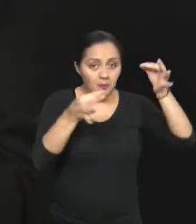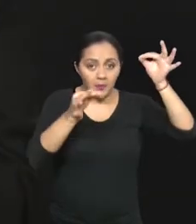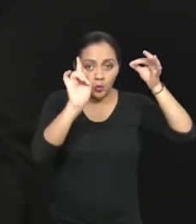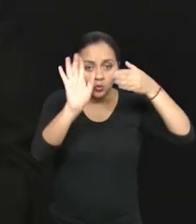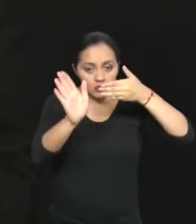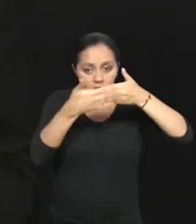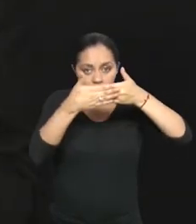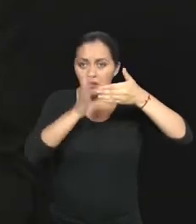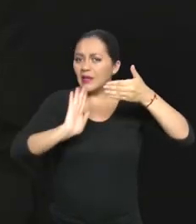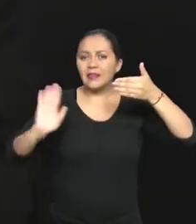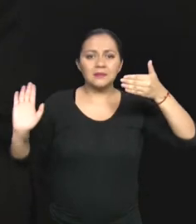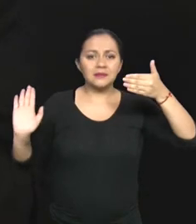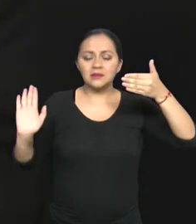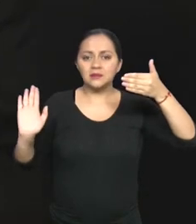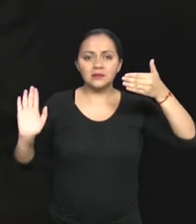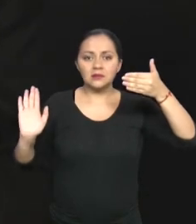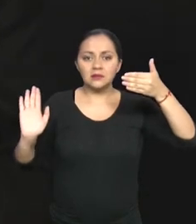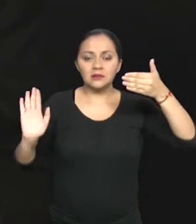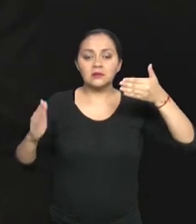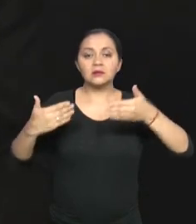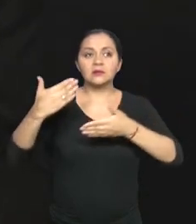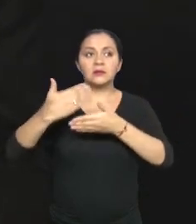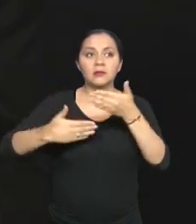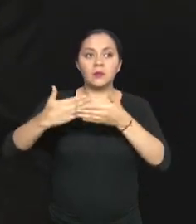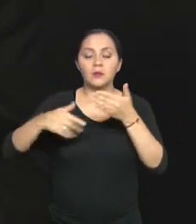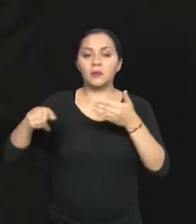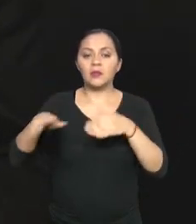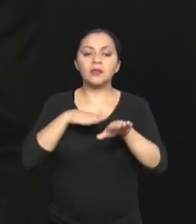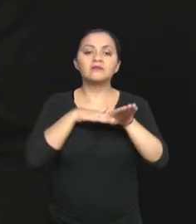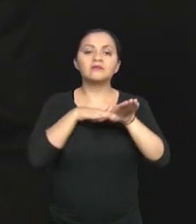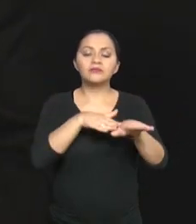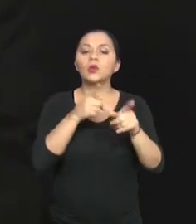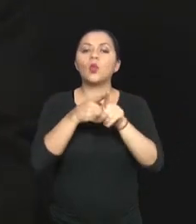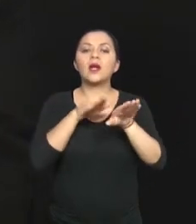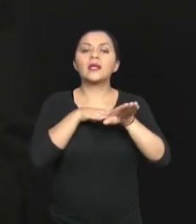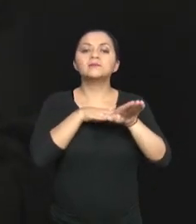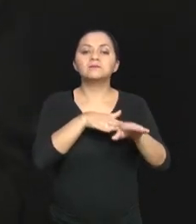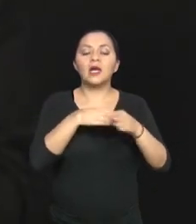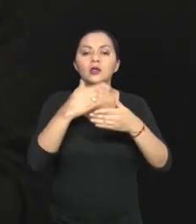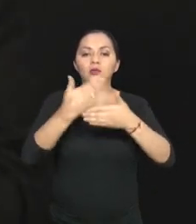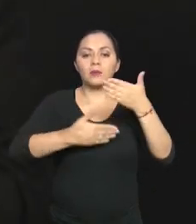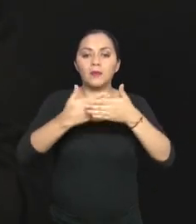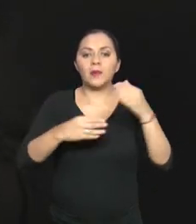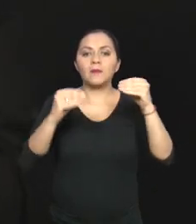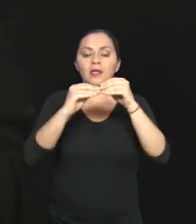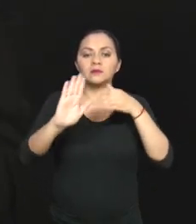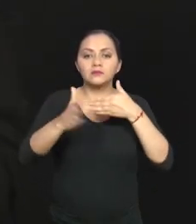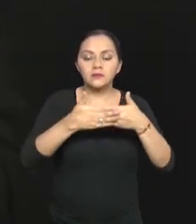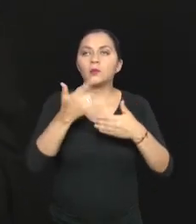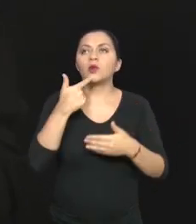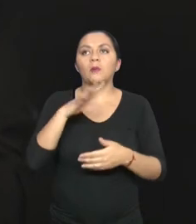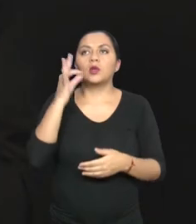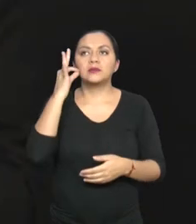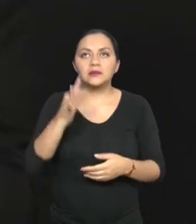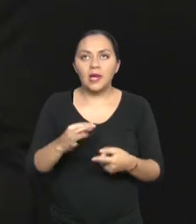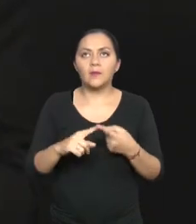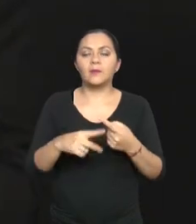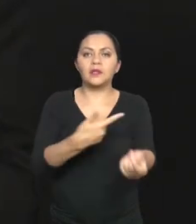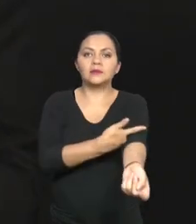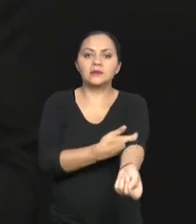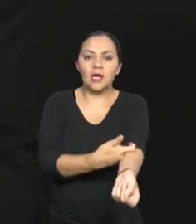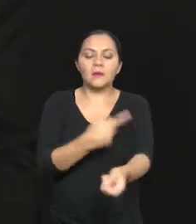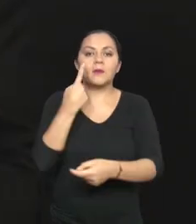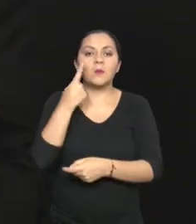y los documentos que avalen dicho certificado, es decir, exámenes o la prueba de